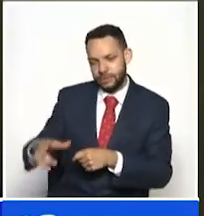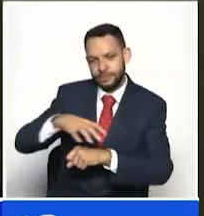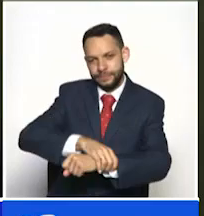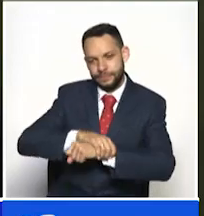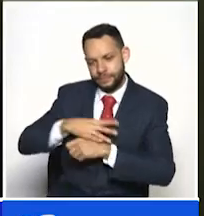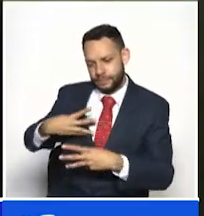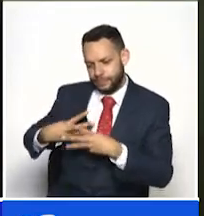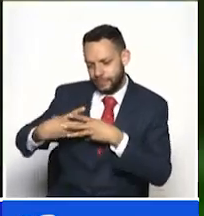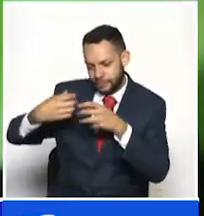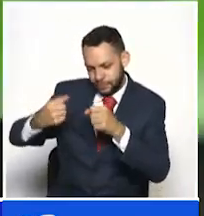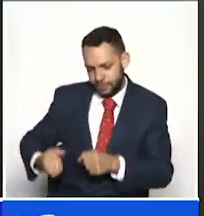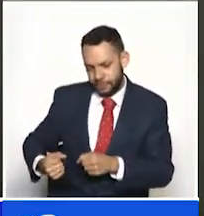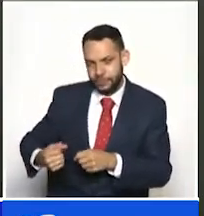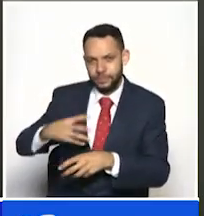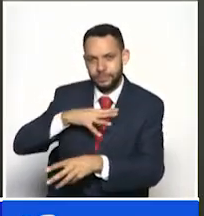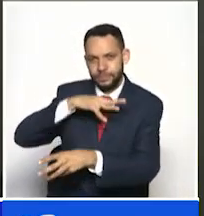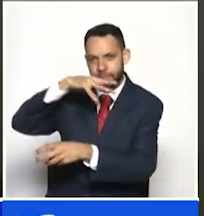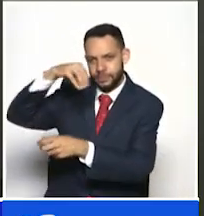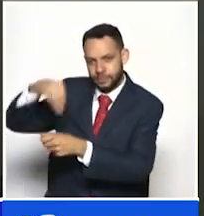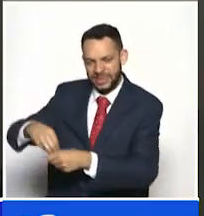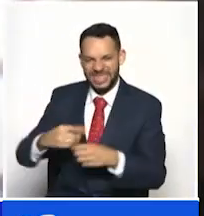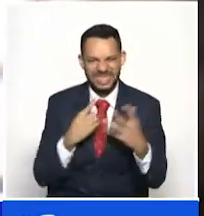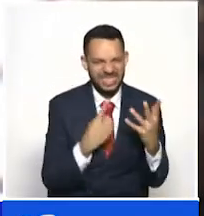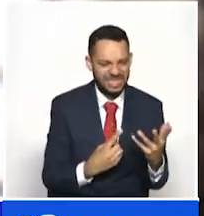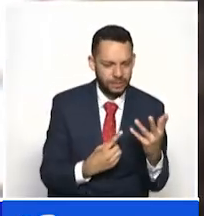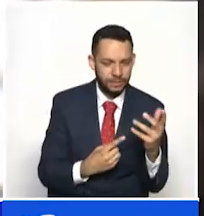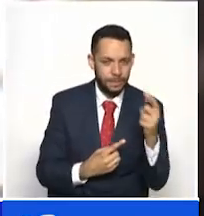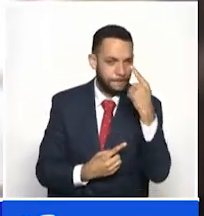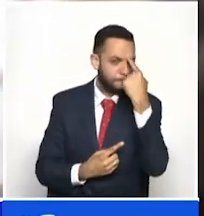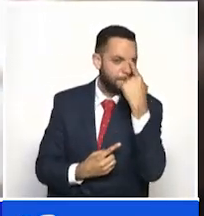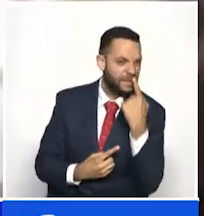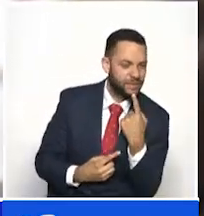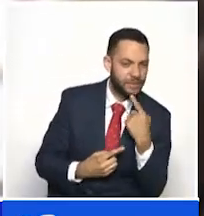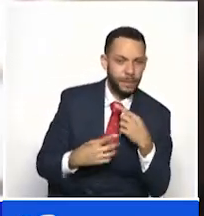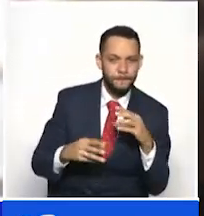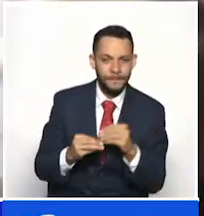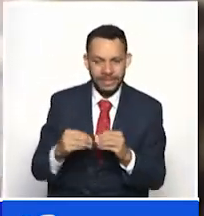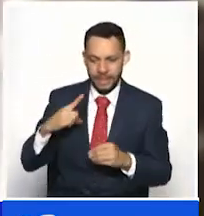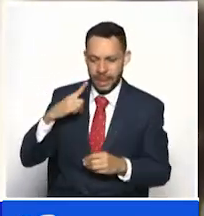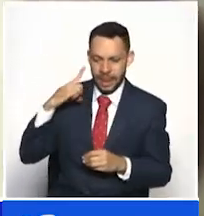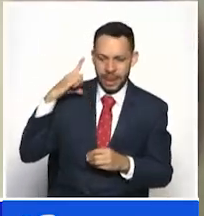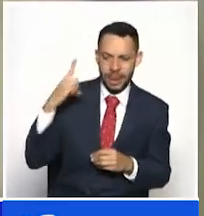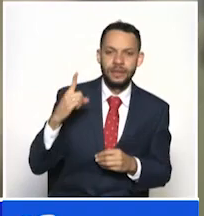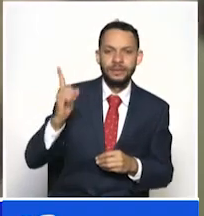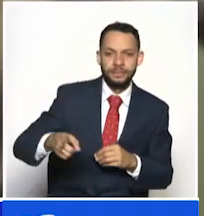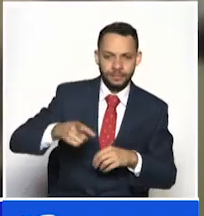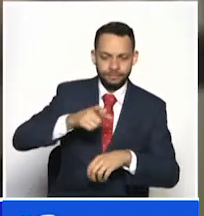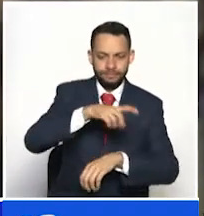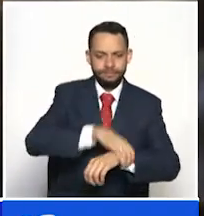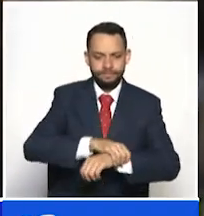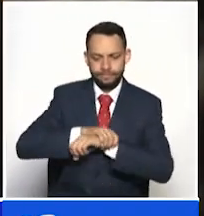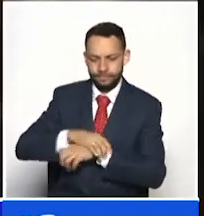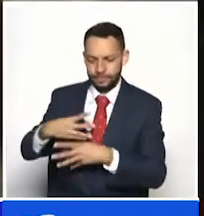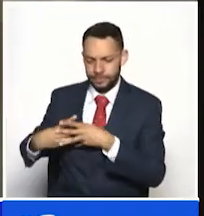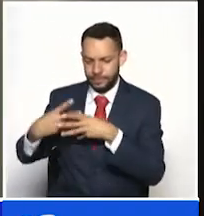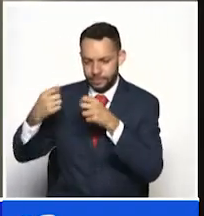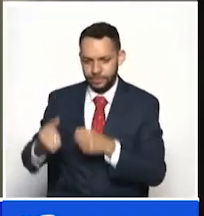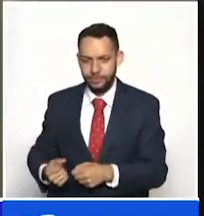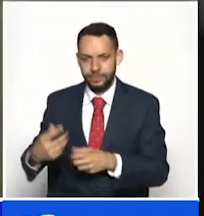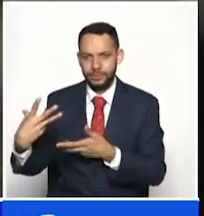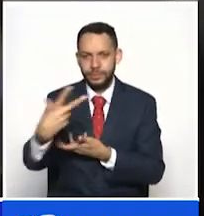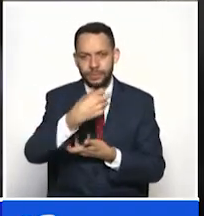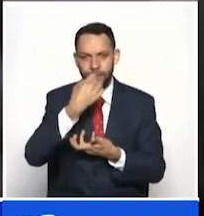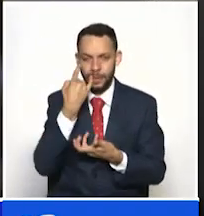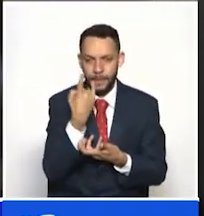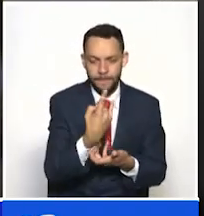hojón, el conejo, el mono, el flaco o el hillo y su líder, conocido como Salas, por los delitos de concierto para delinquir